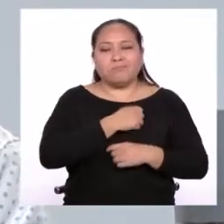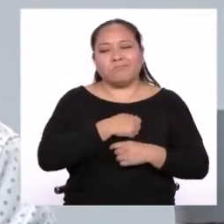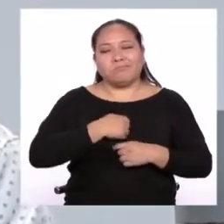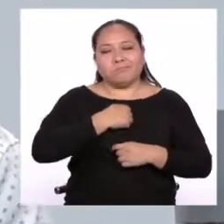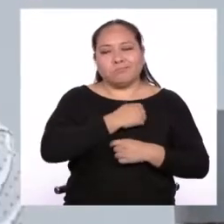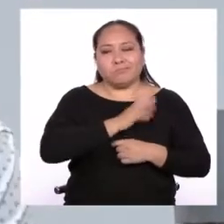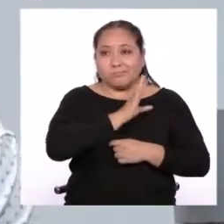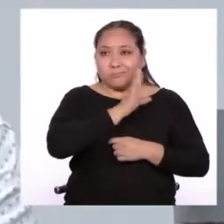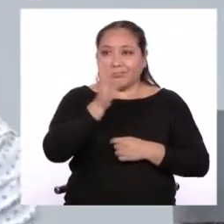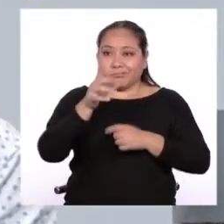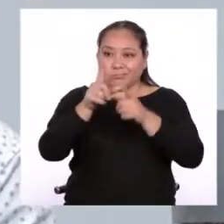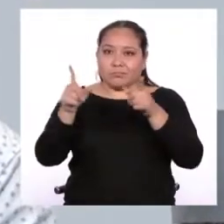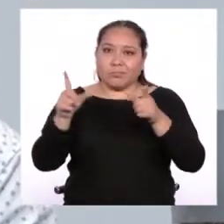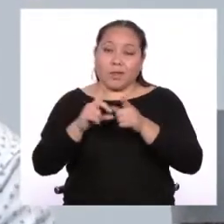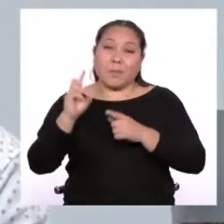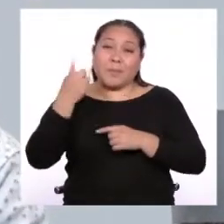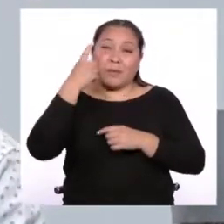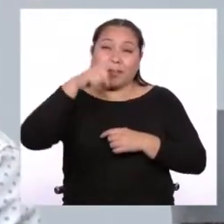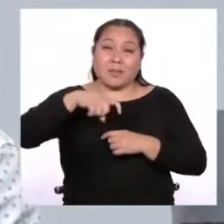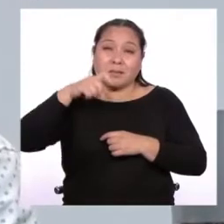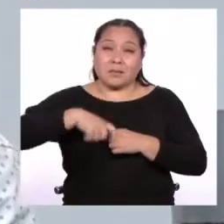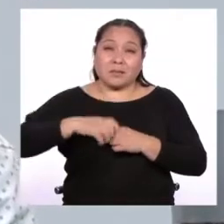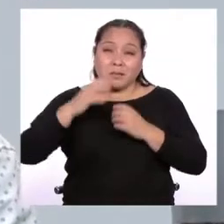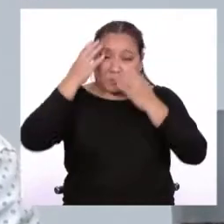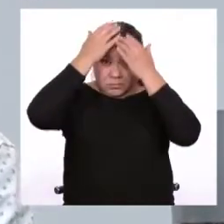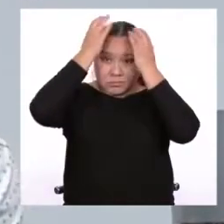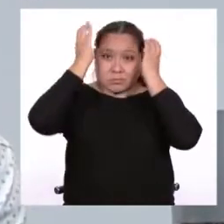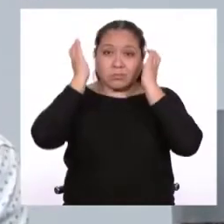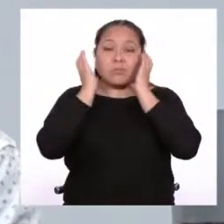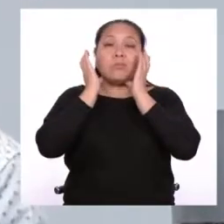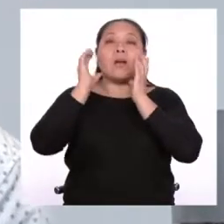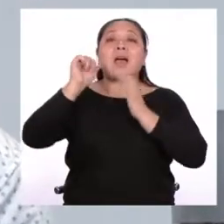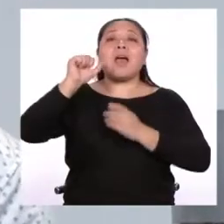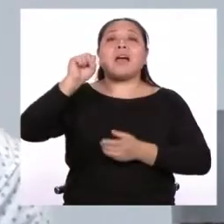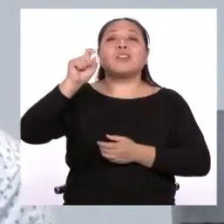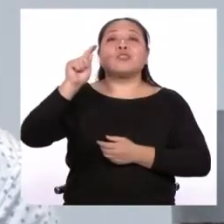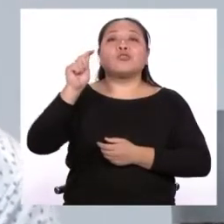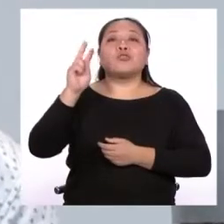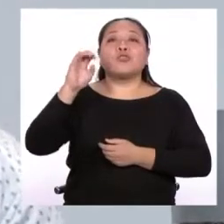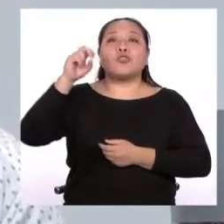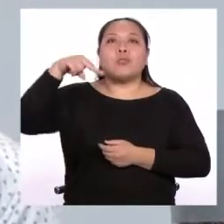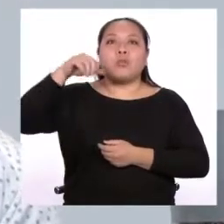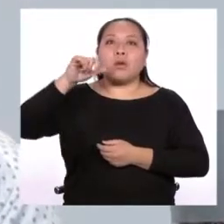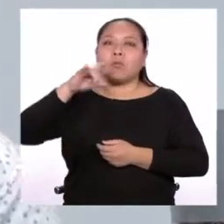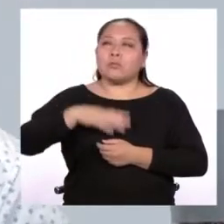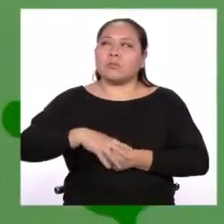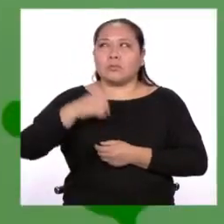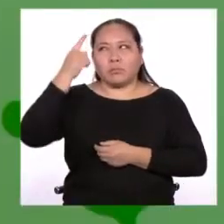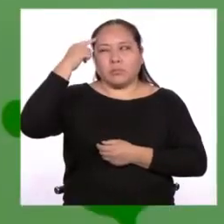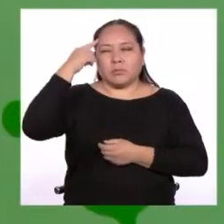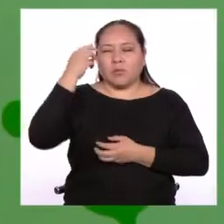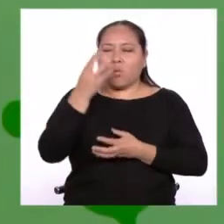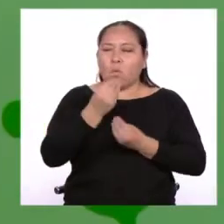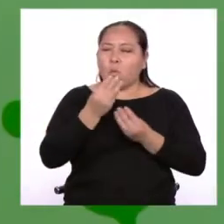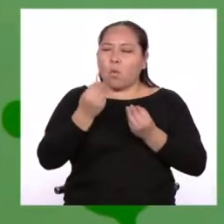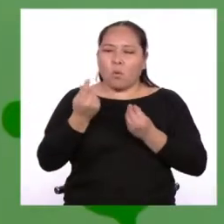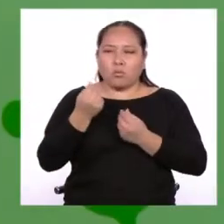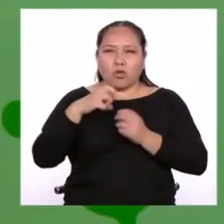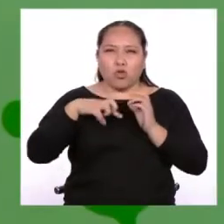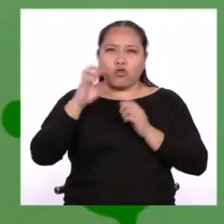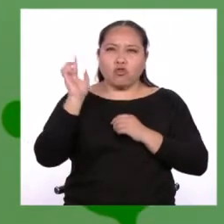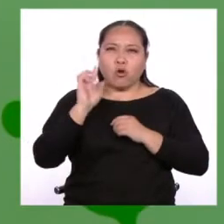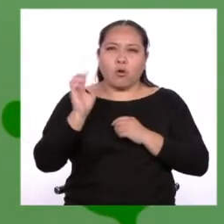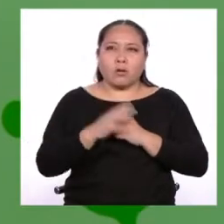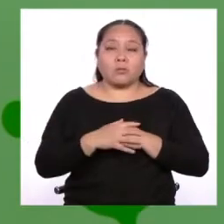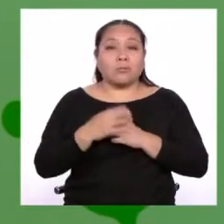espacial necesitas primero que todo ser astronauta. Y además, estoy seguro que cuesta millones de dólares. ¡Ya sé! Y qué tal si